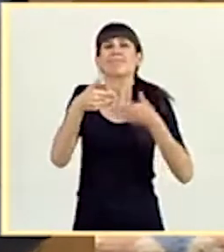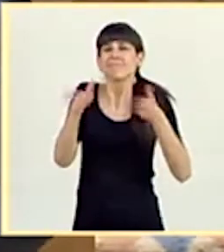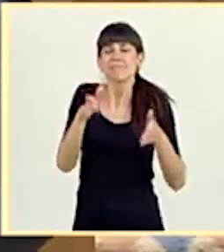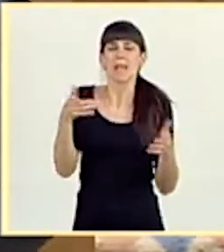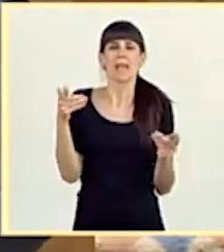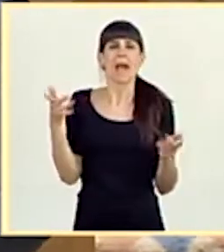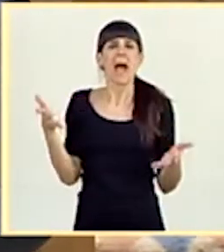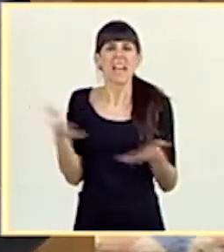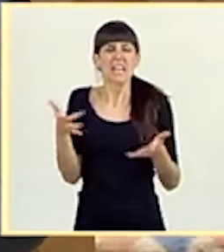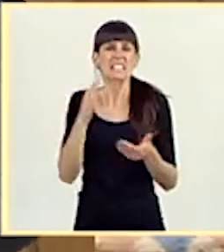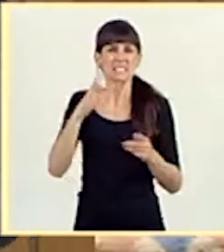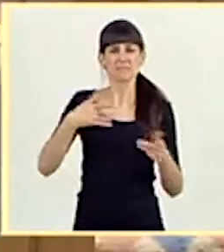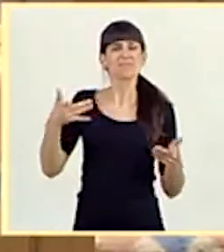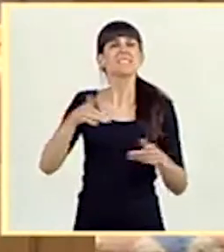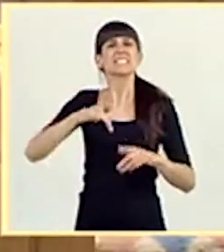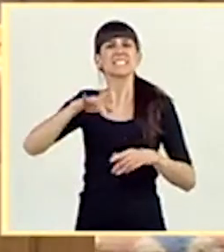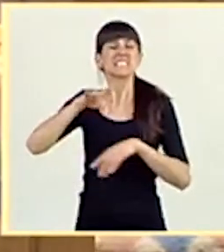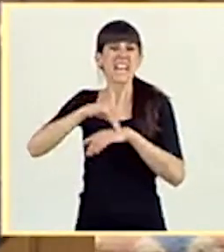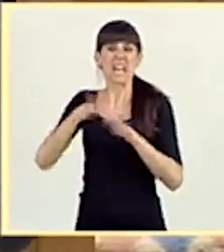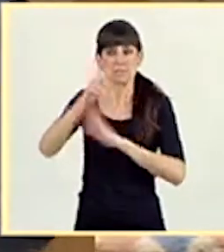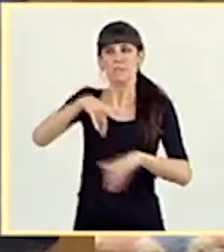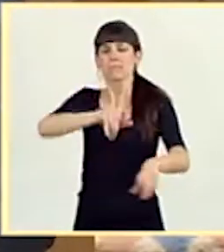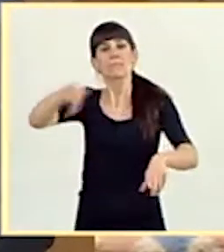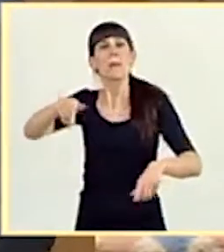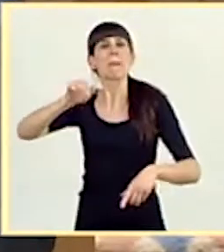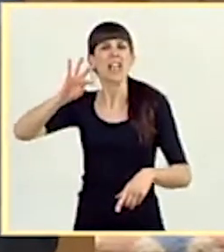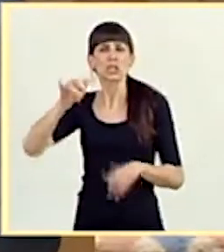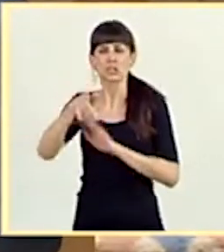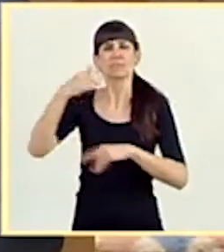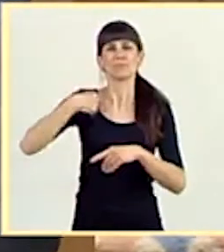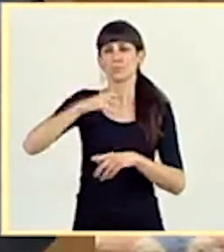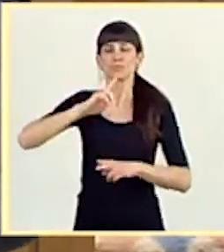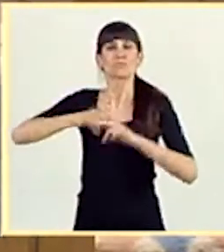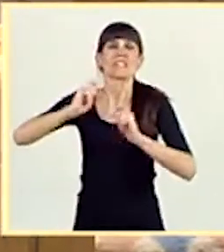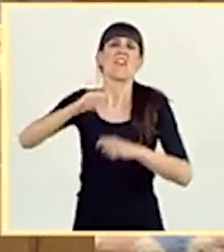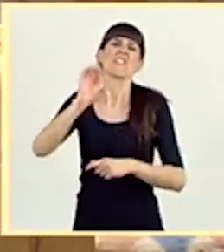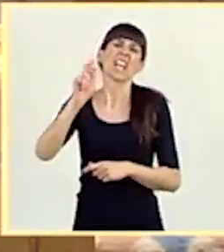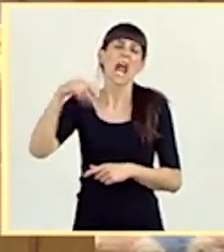Sanitarias y a la señora Ana Mato por haber nombrado al Fernando Simón, mi principal colaborador en esta situación.